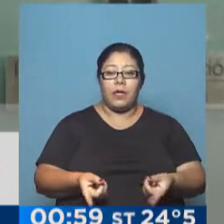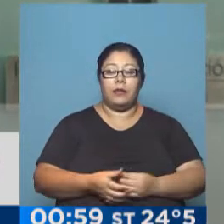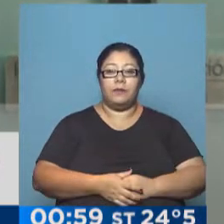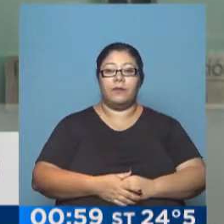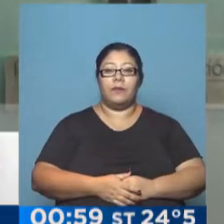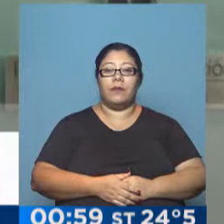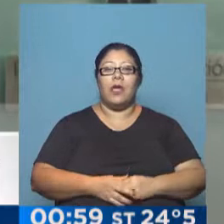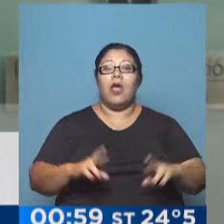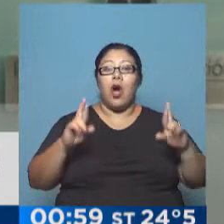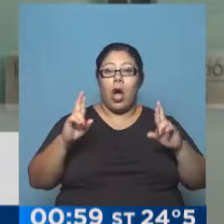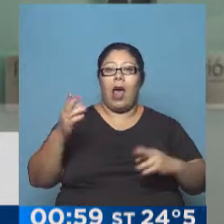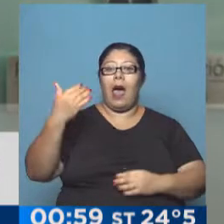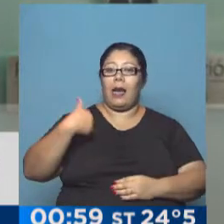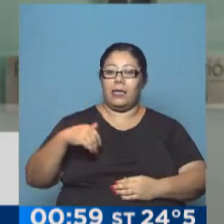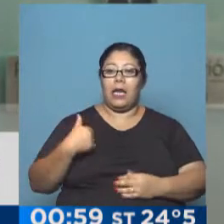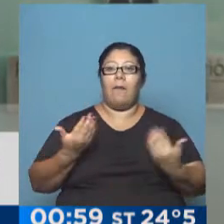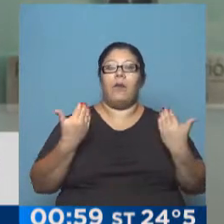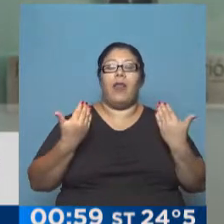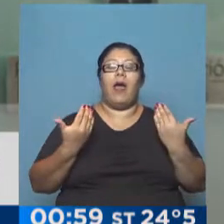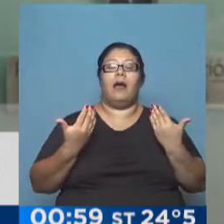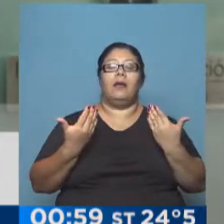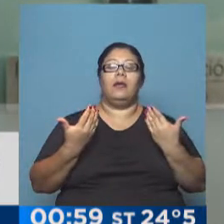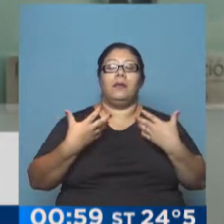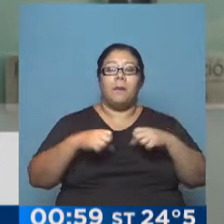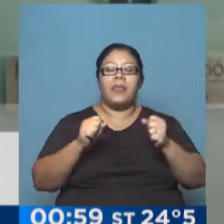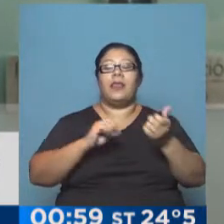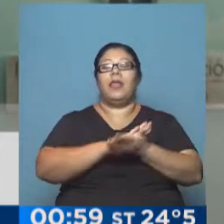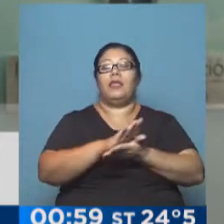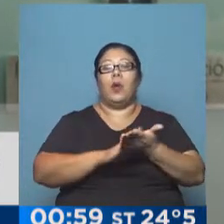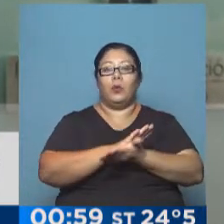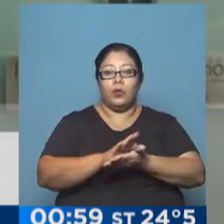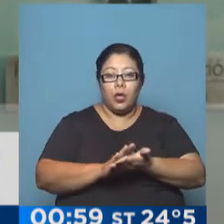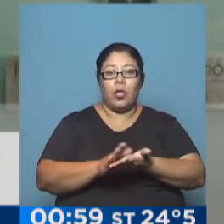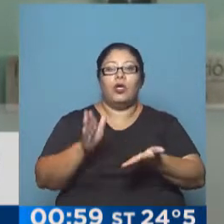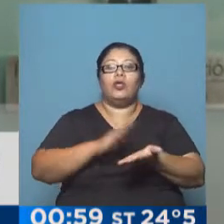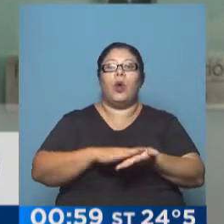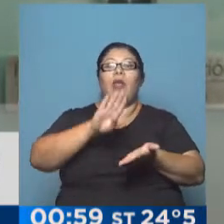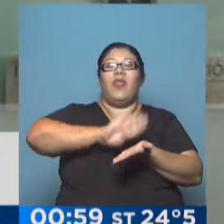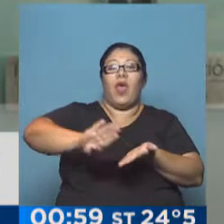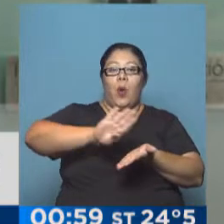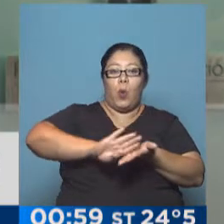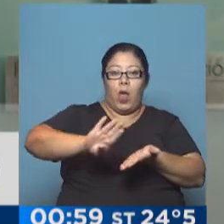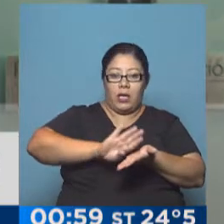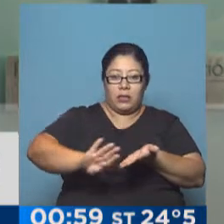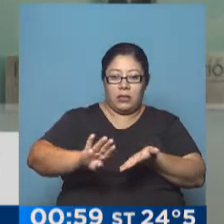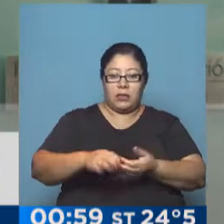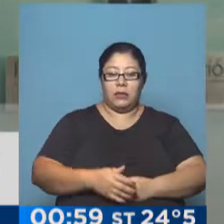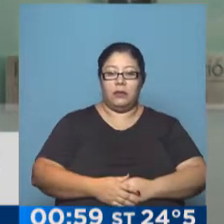encontrar una solución para la gestión de sus deudas soberanas y nuestra